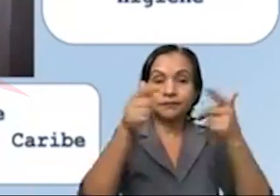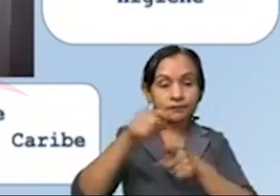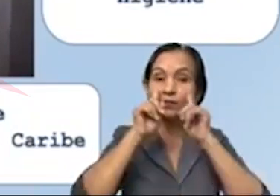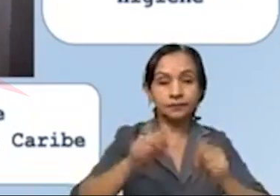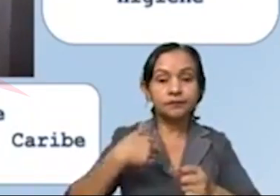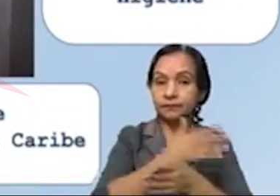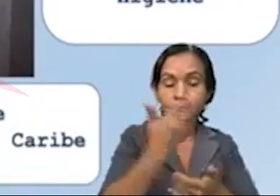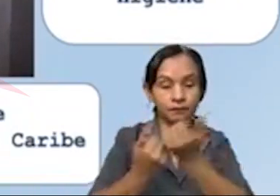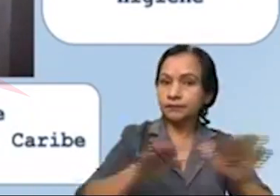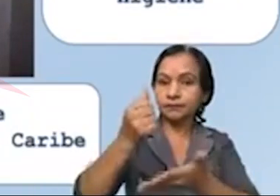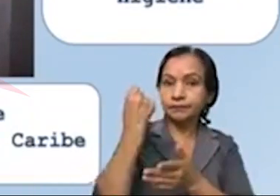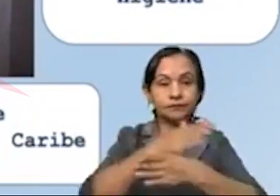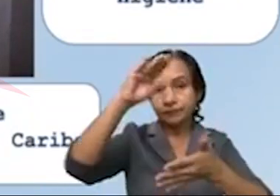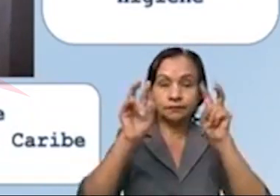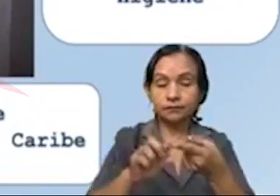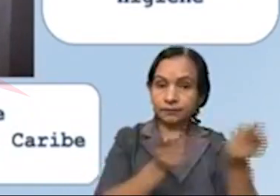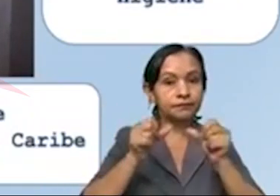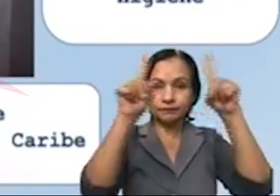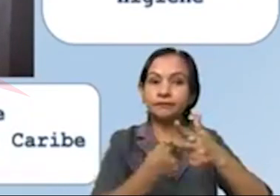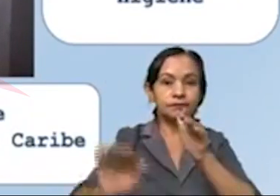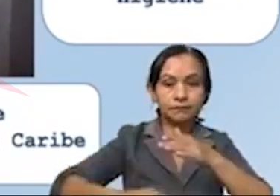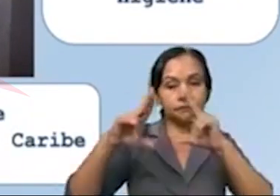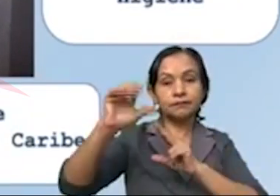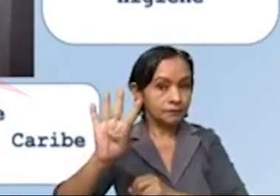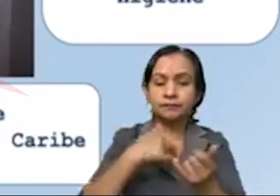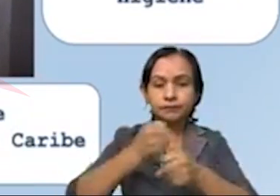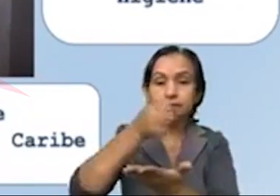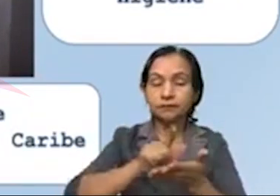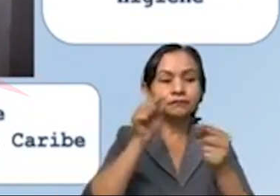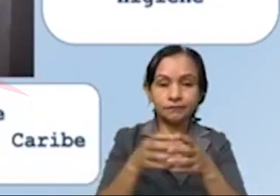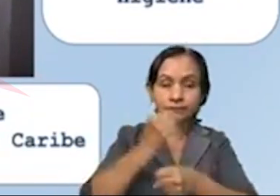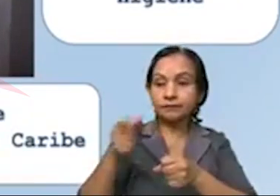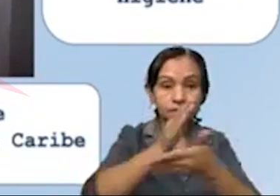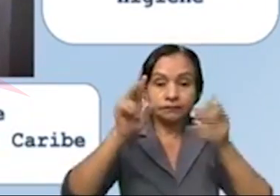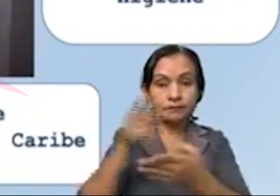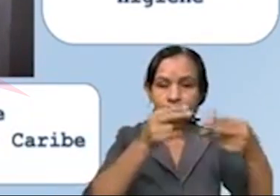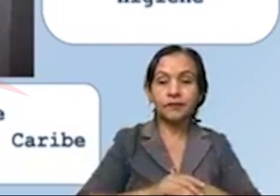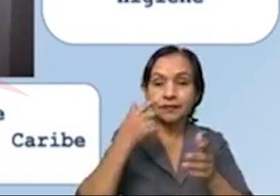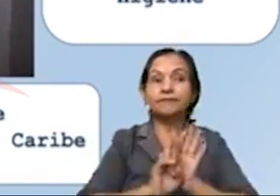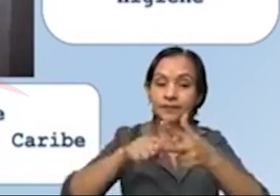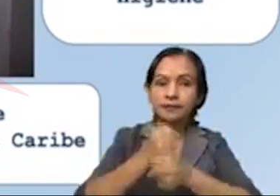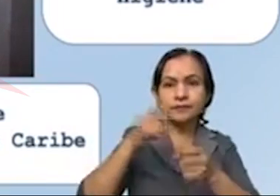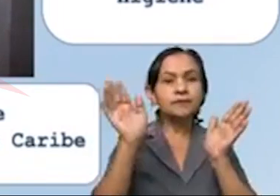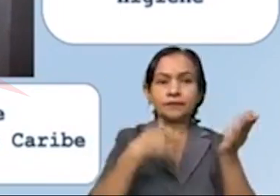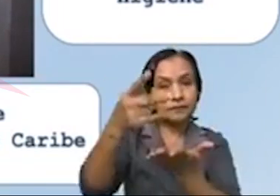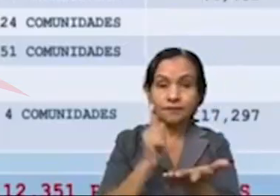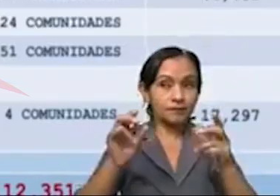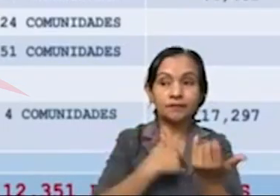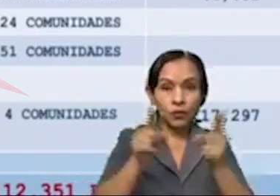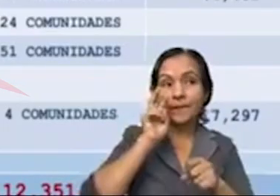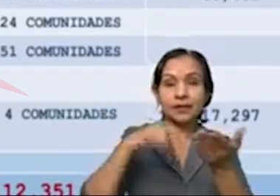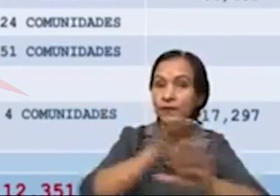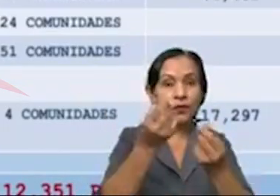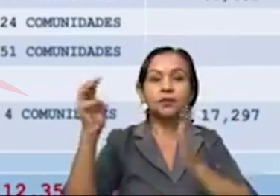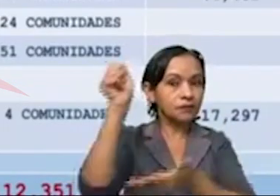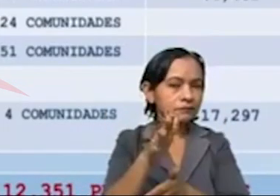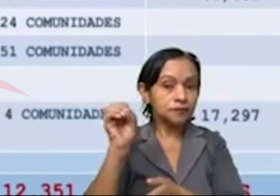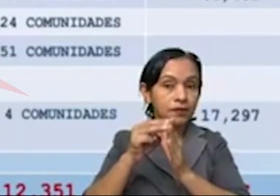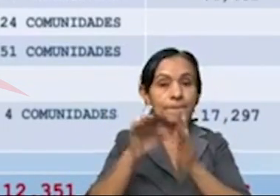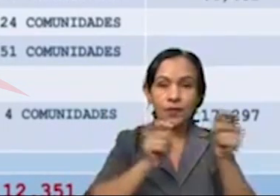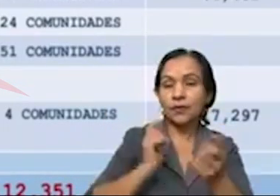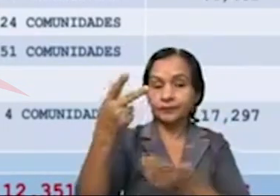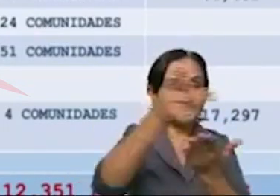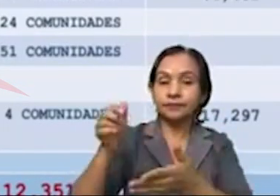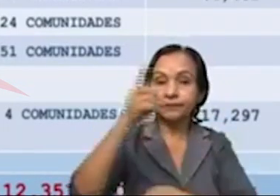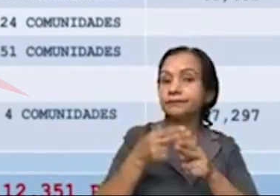El Fondo de Inversión Social de Emergencia Nuevo FICE presentó sus proyecciones de cierre del año 2021, donde